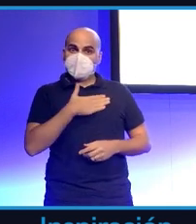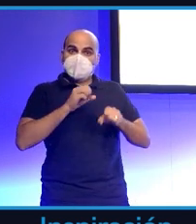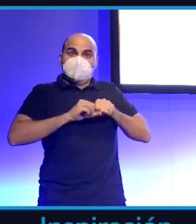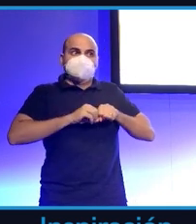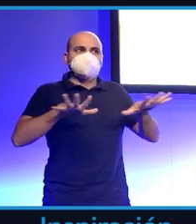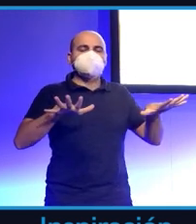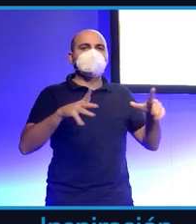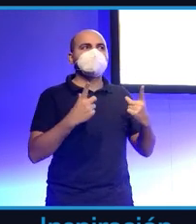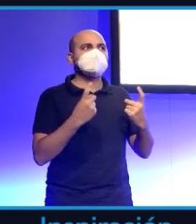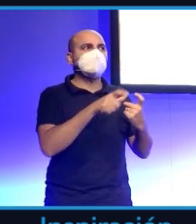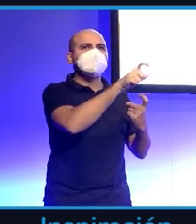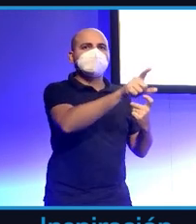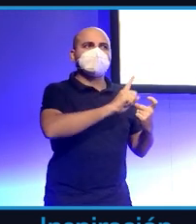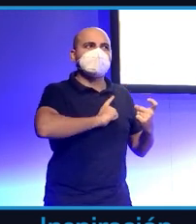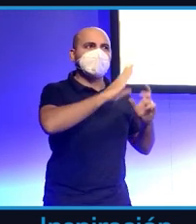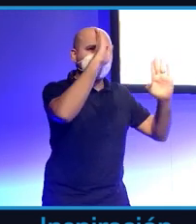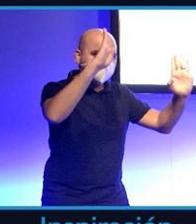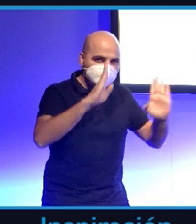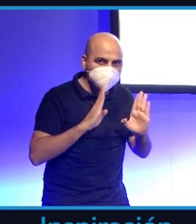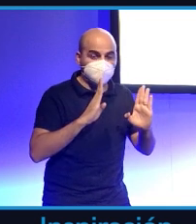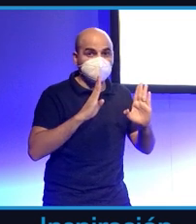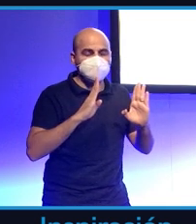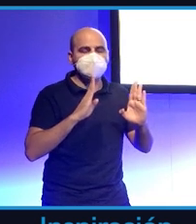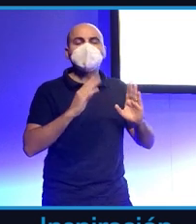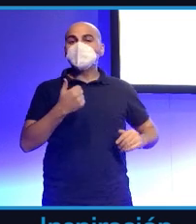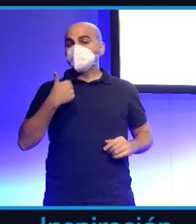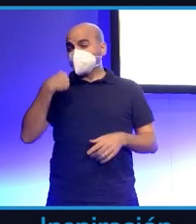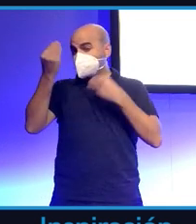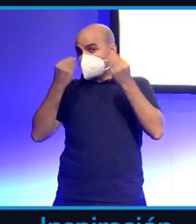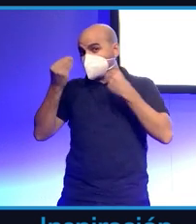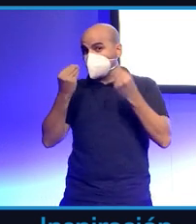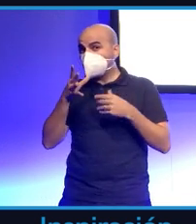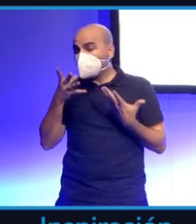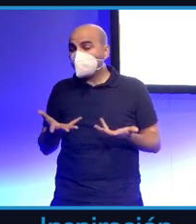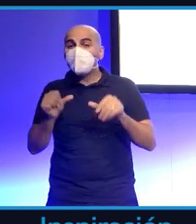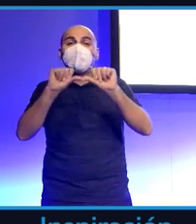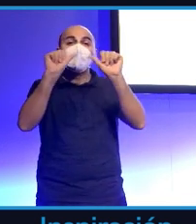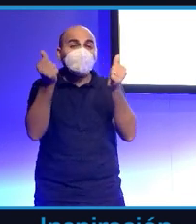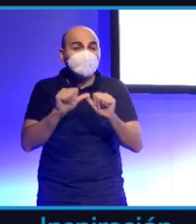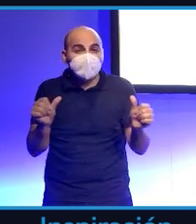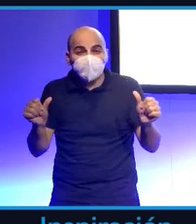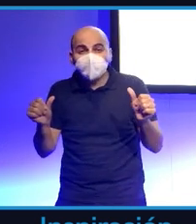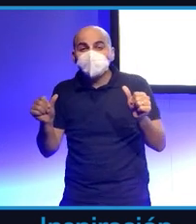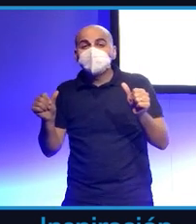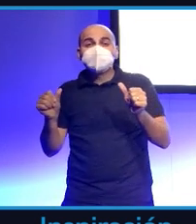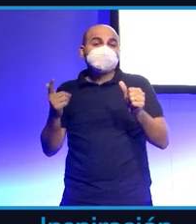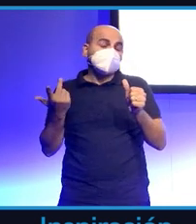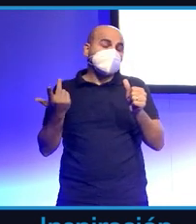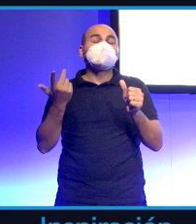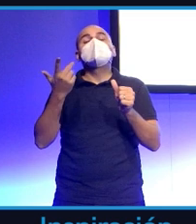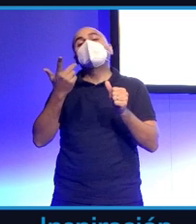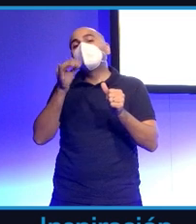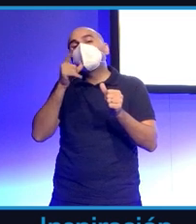y de que estén pendientes de ti. Aquí yo creo que con el formato Twitch, que sabéis que, bueno, pues se va